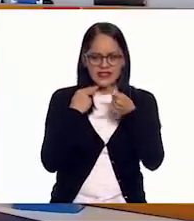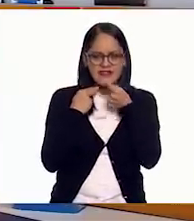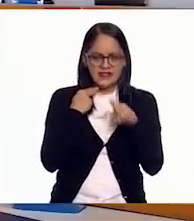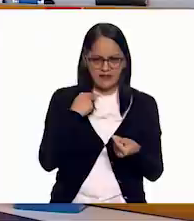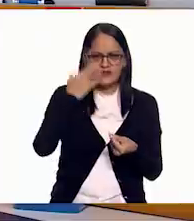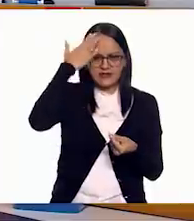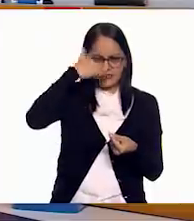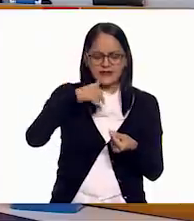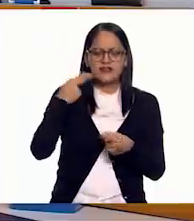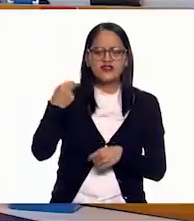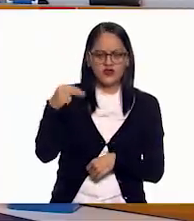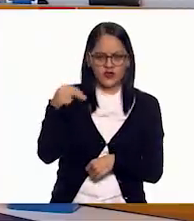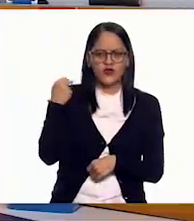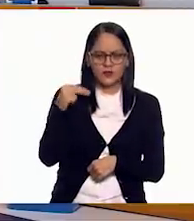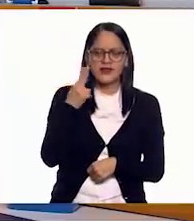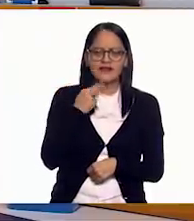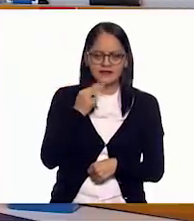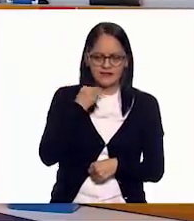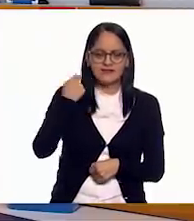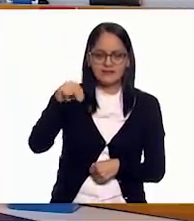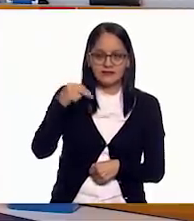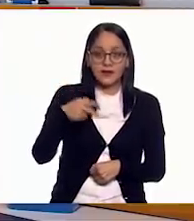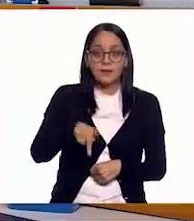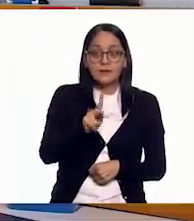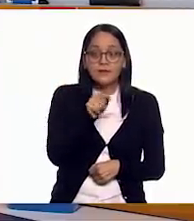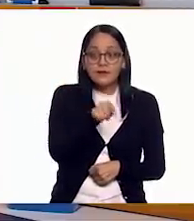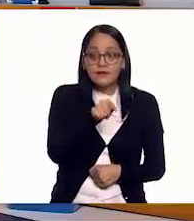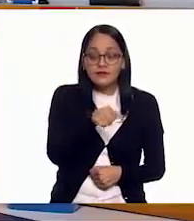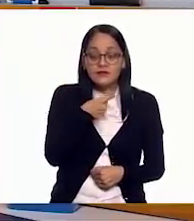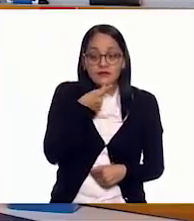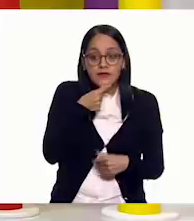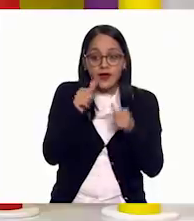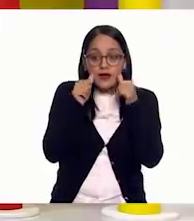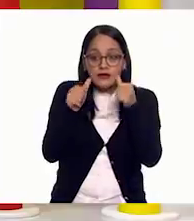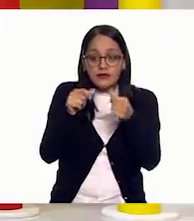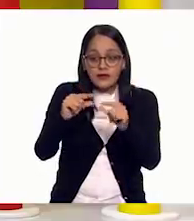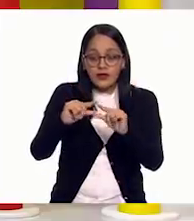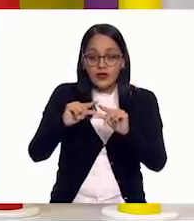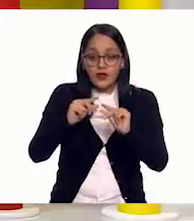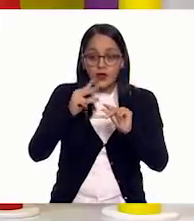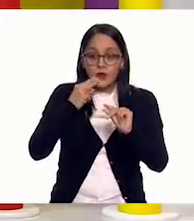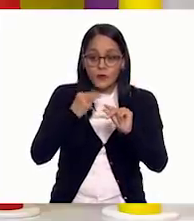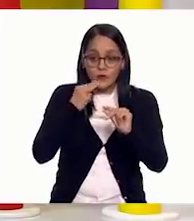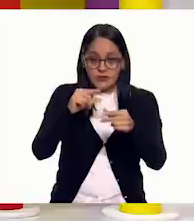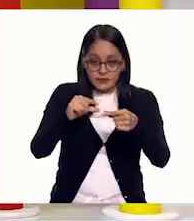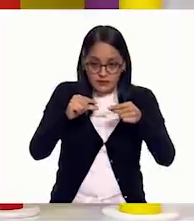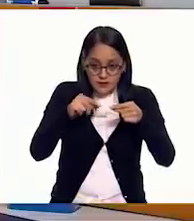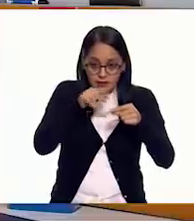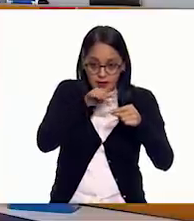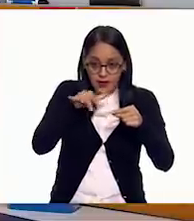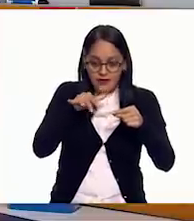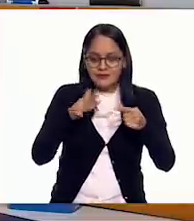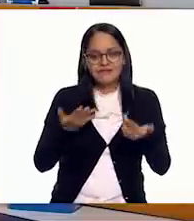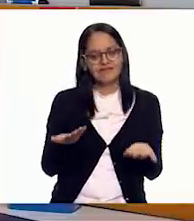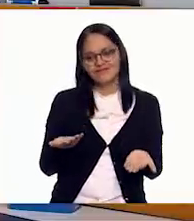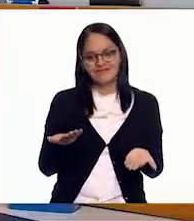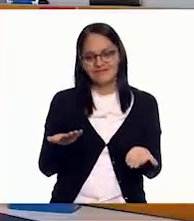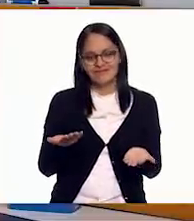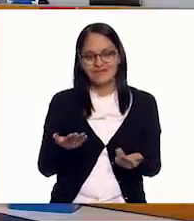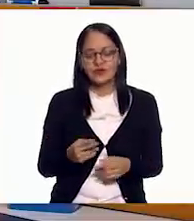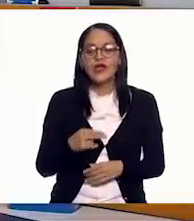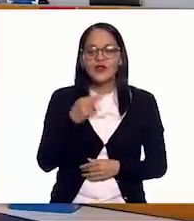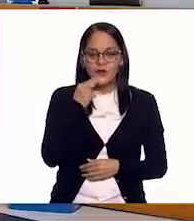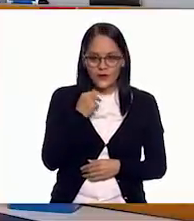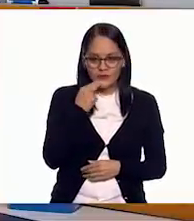Pero ellos no están atentos y no observan... A leer cómo está escrito. Ese nombre de el dulce